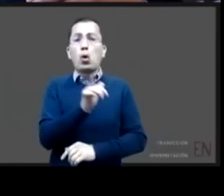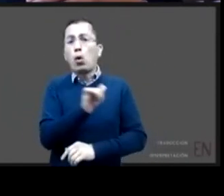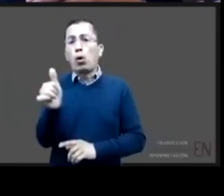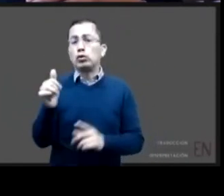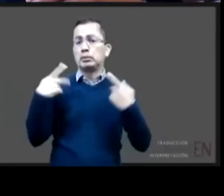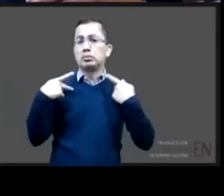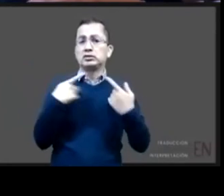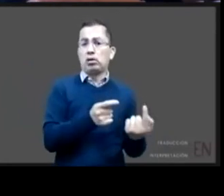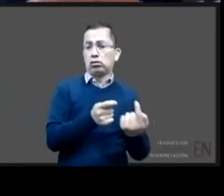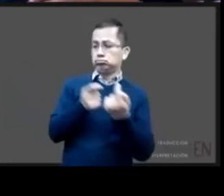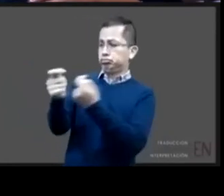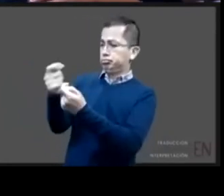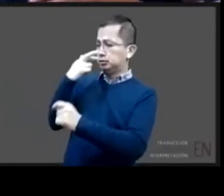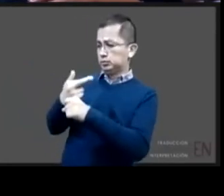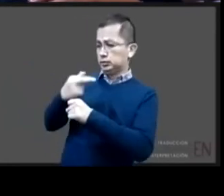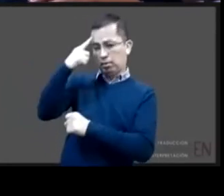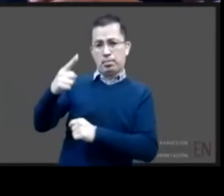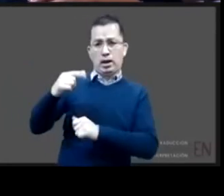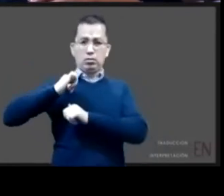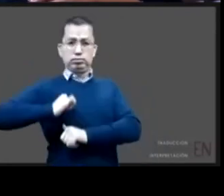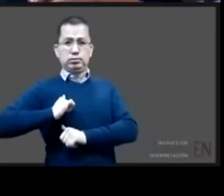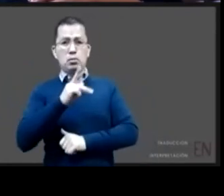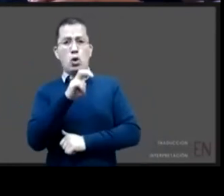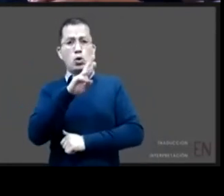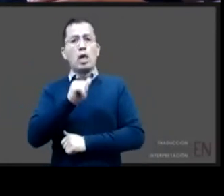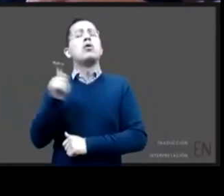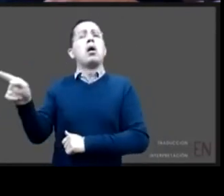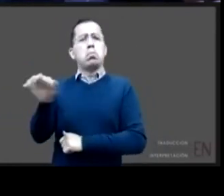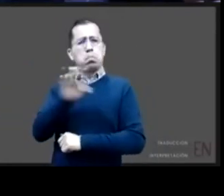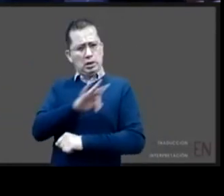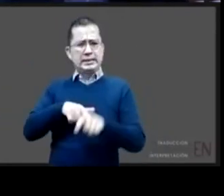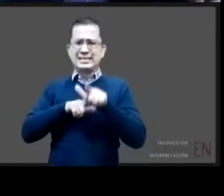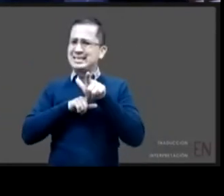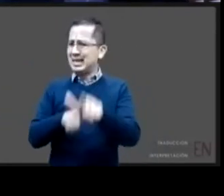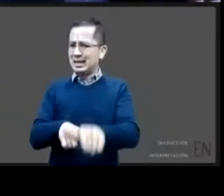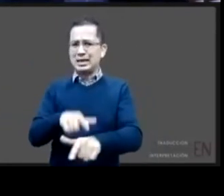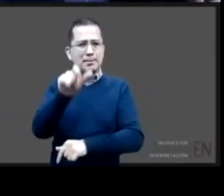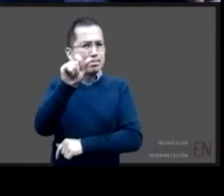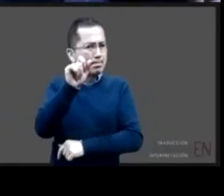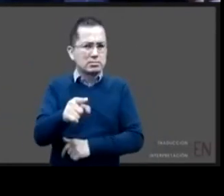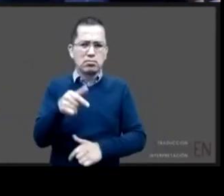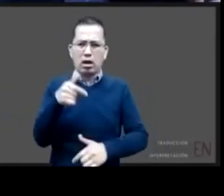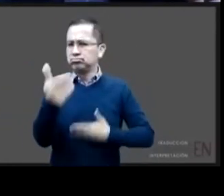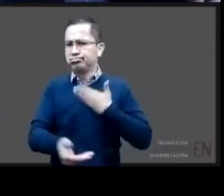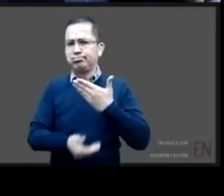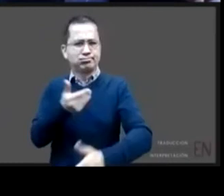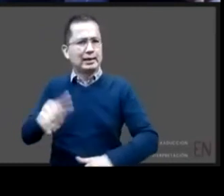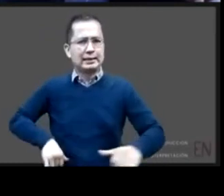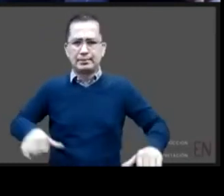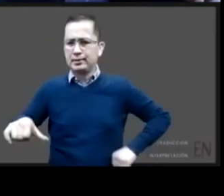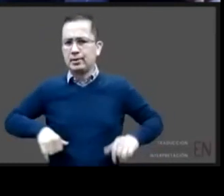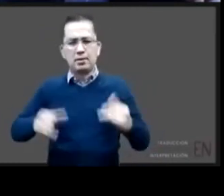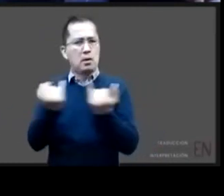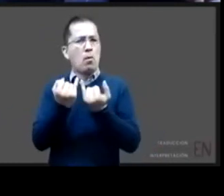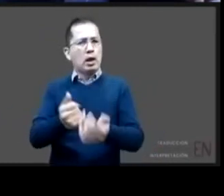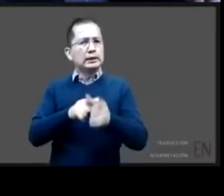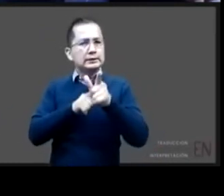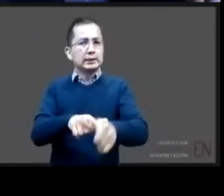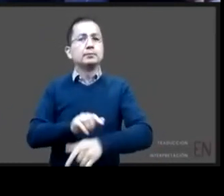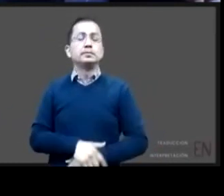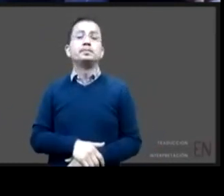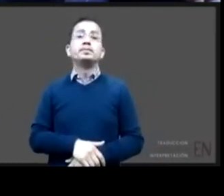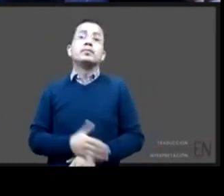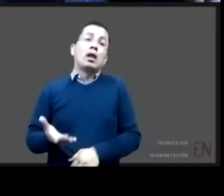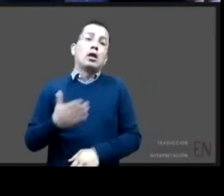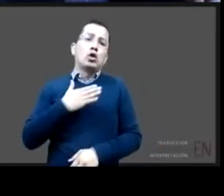puedan darle continuidad y fortalecimiento a estas acciones y plantearía para cerrar esta parte de la intención dejando reserva de